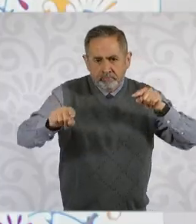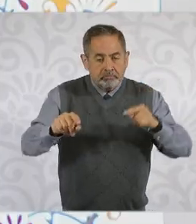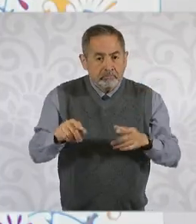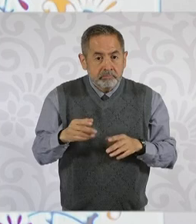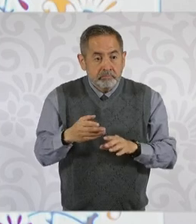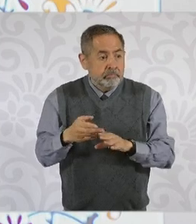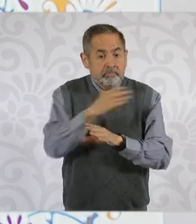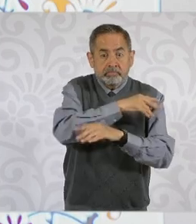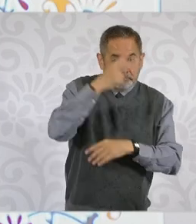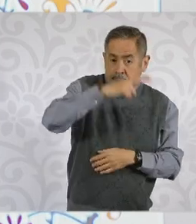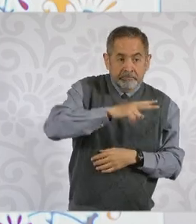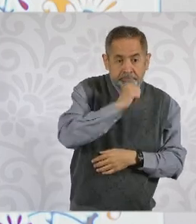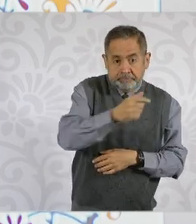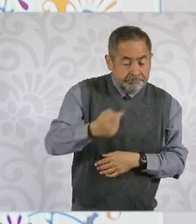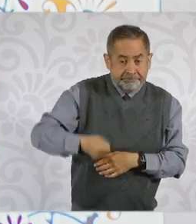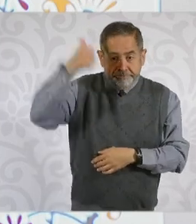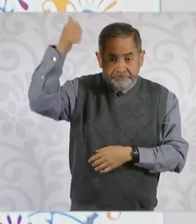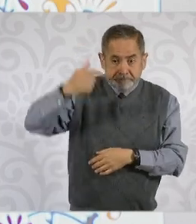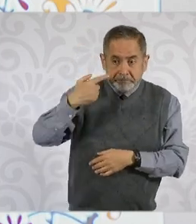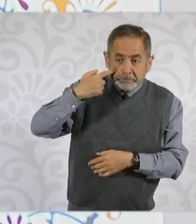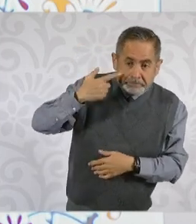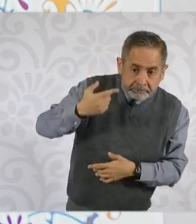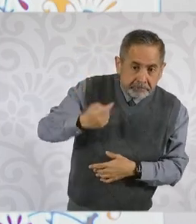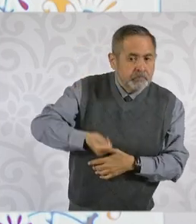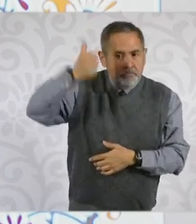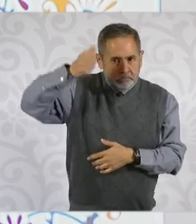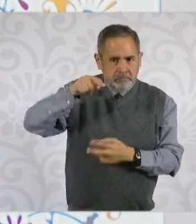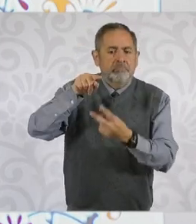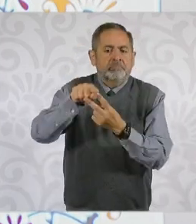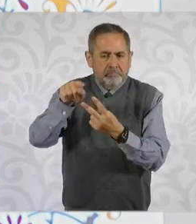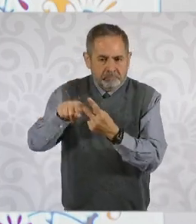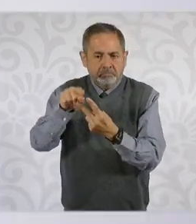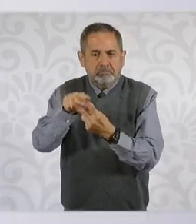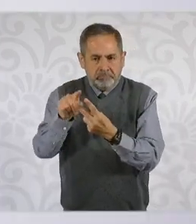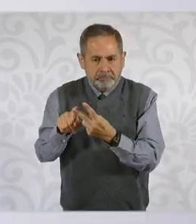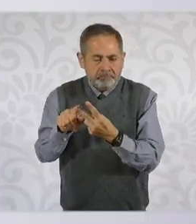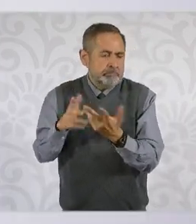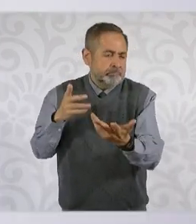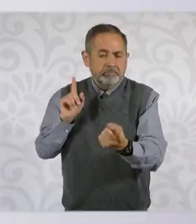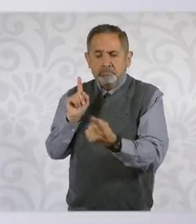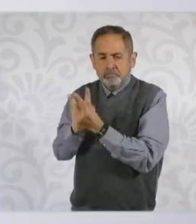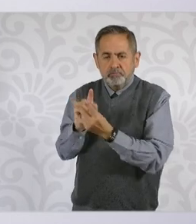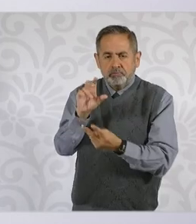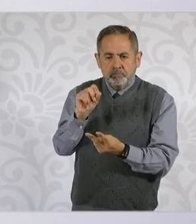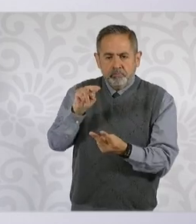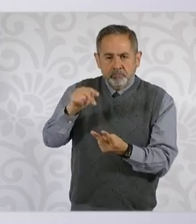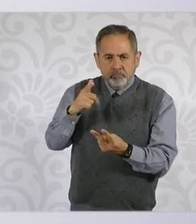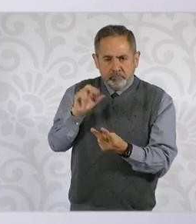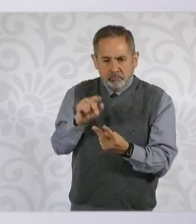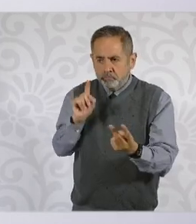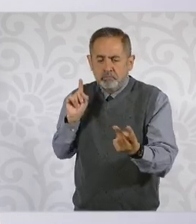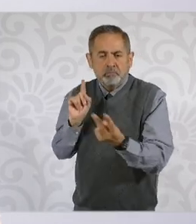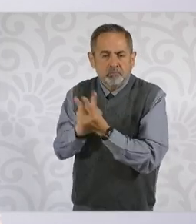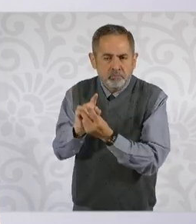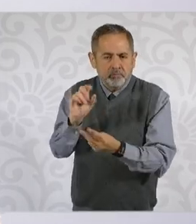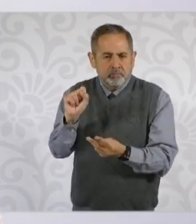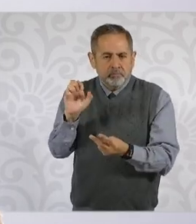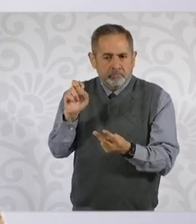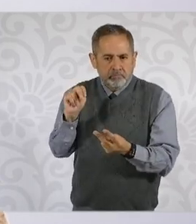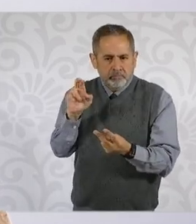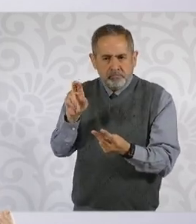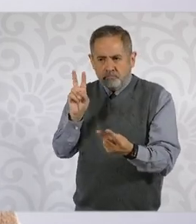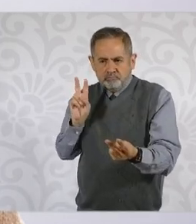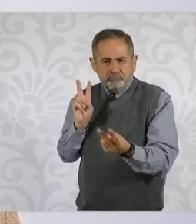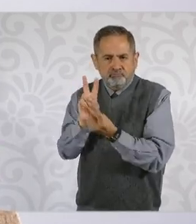utilizado en México. Entonces, fue el titular de la Conagua y la titular de la Secretaría de Energía para